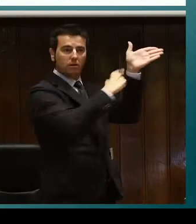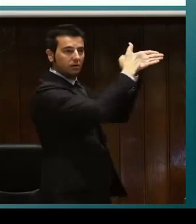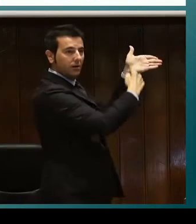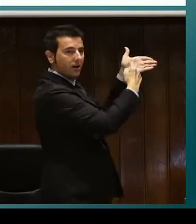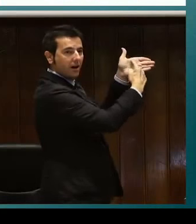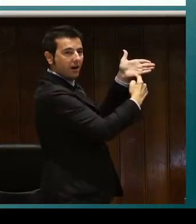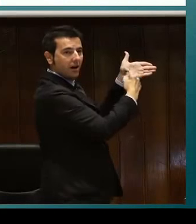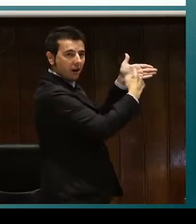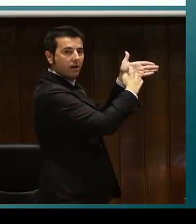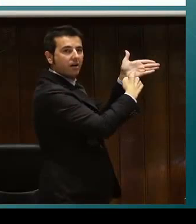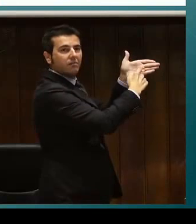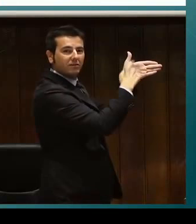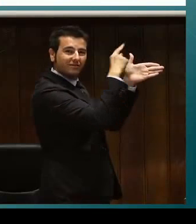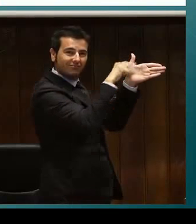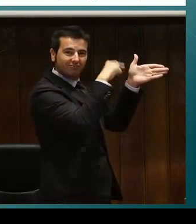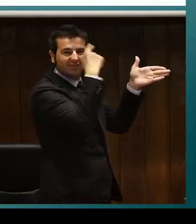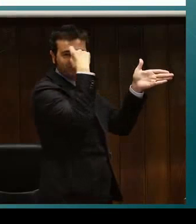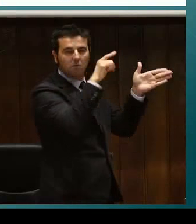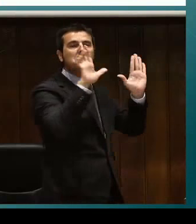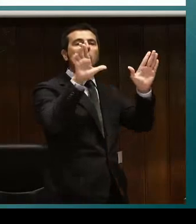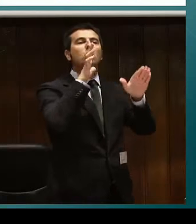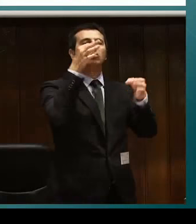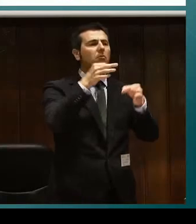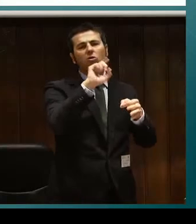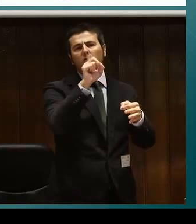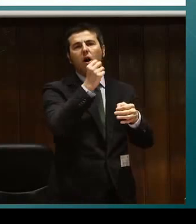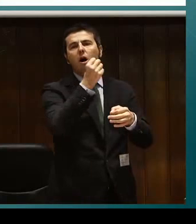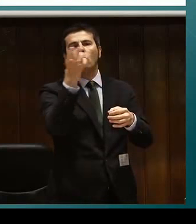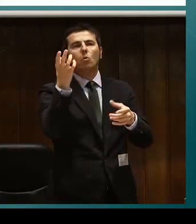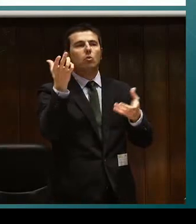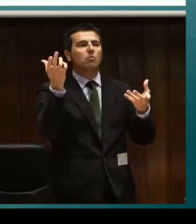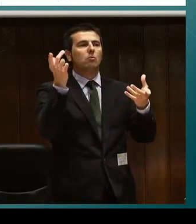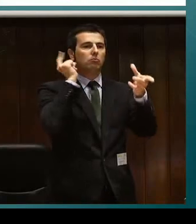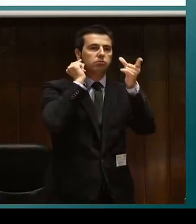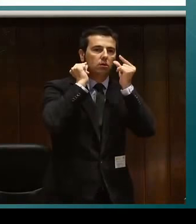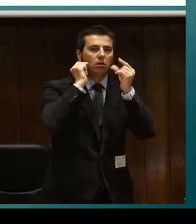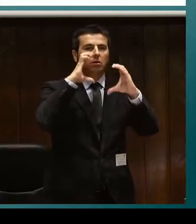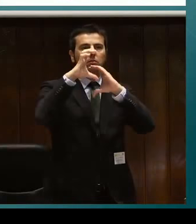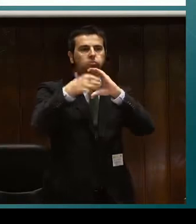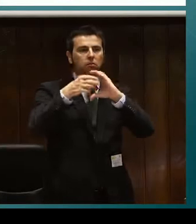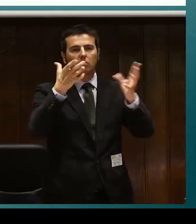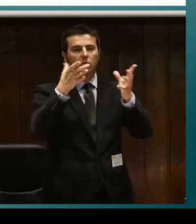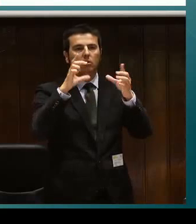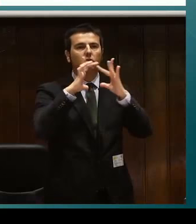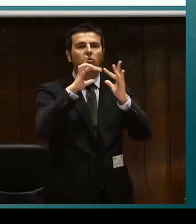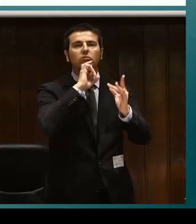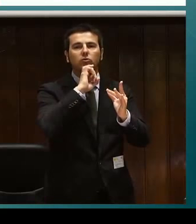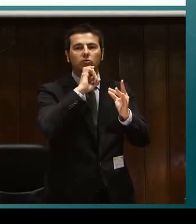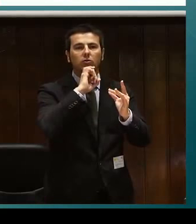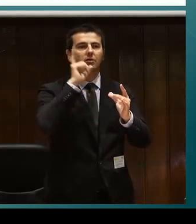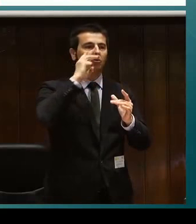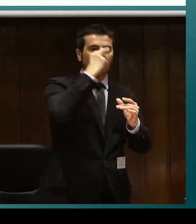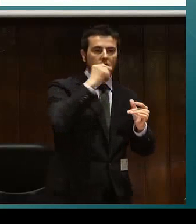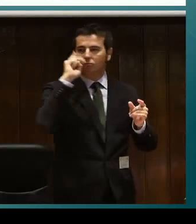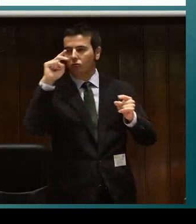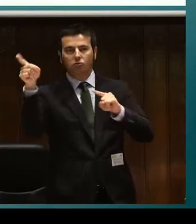Con el dedo índice se escribe sobre la palma de la persona sordociega las letras en mayúscula. Este es un sistema que no se utiliza mucho,